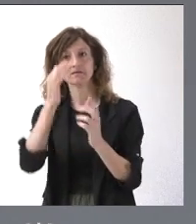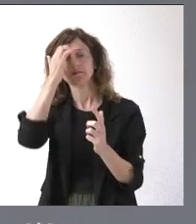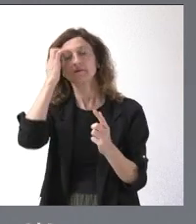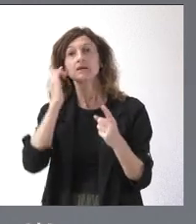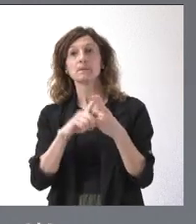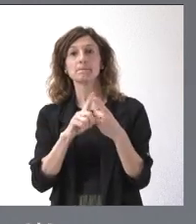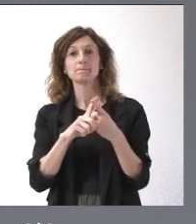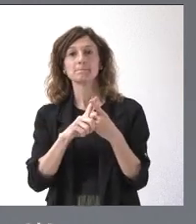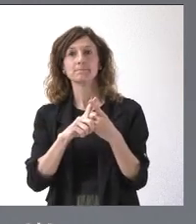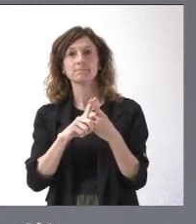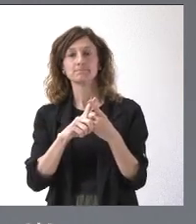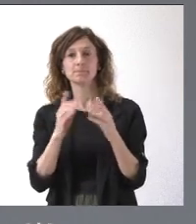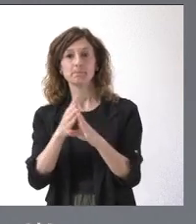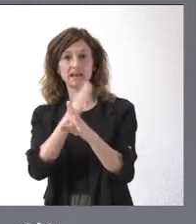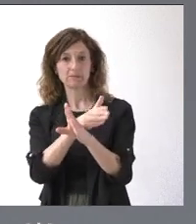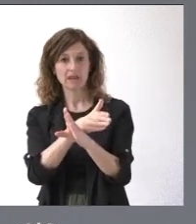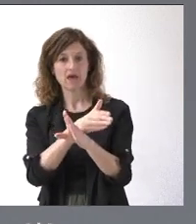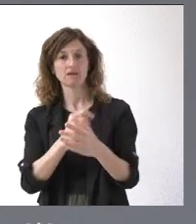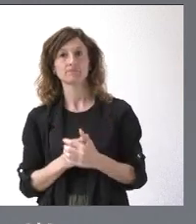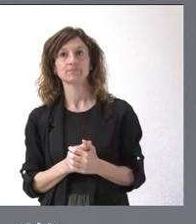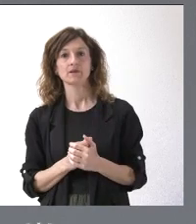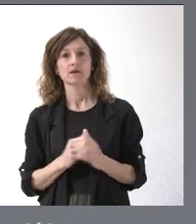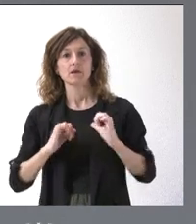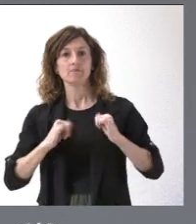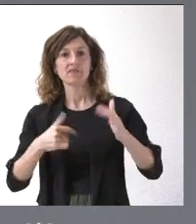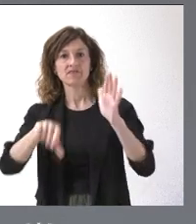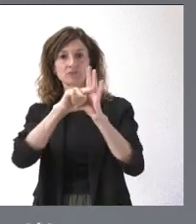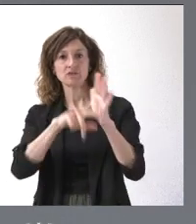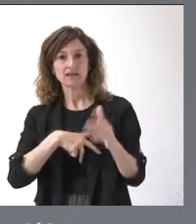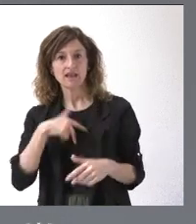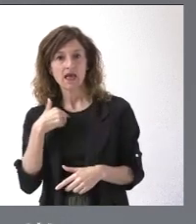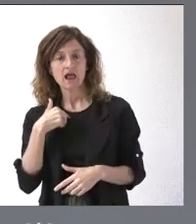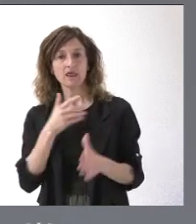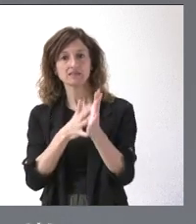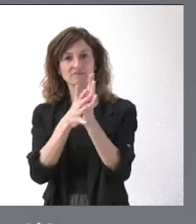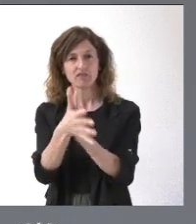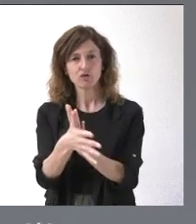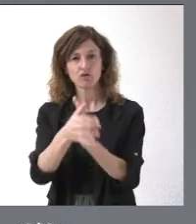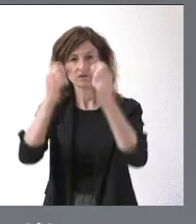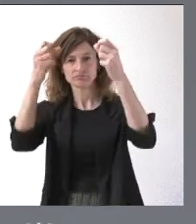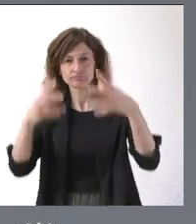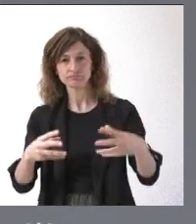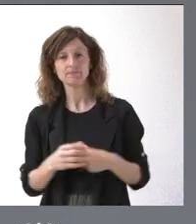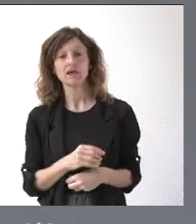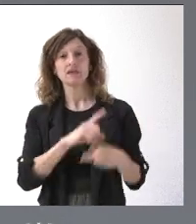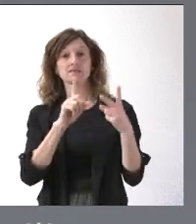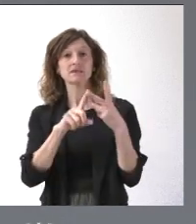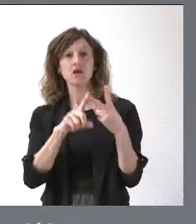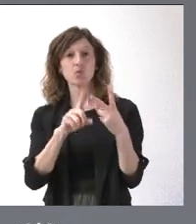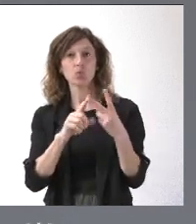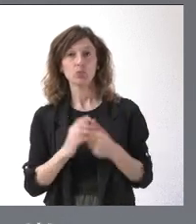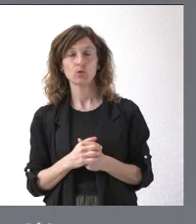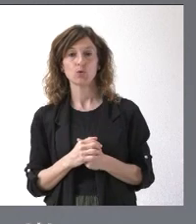títulos es el preliminar, donde se entran las disposiciones generales, las definiciones y demás. El segundo de ellos son